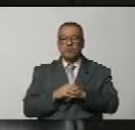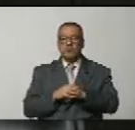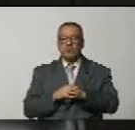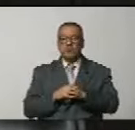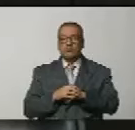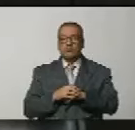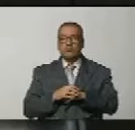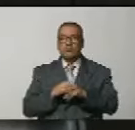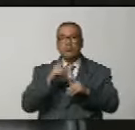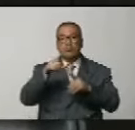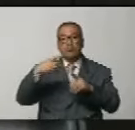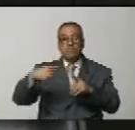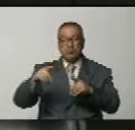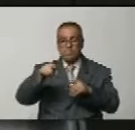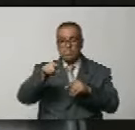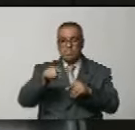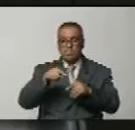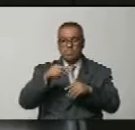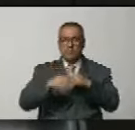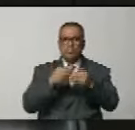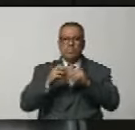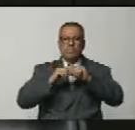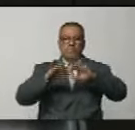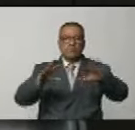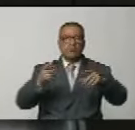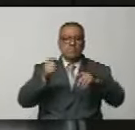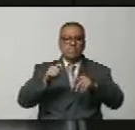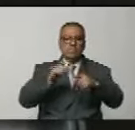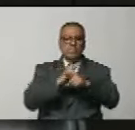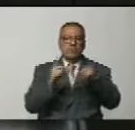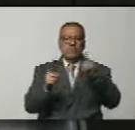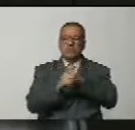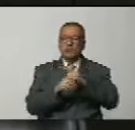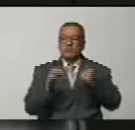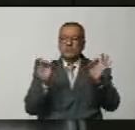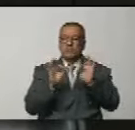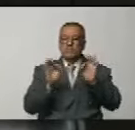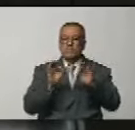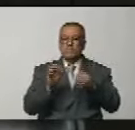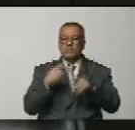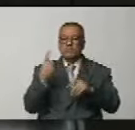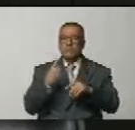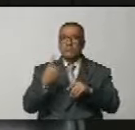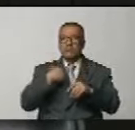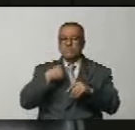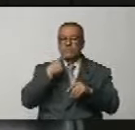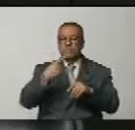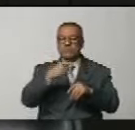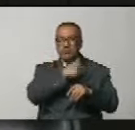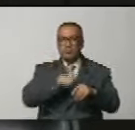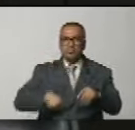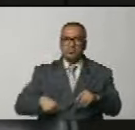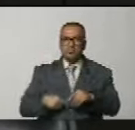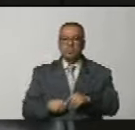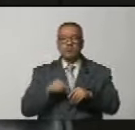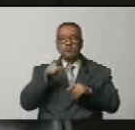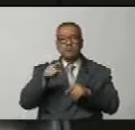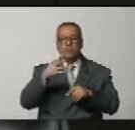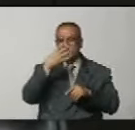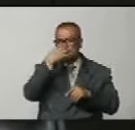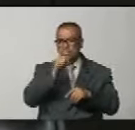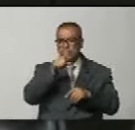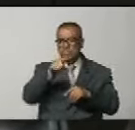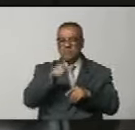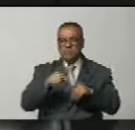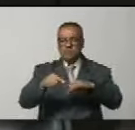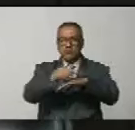venezuela en derecho lo que abunda no daña no cambia el espíritu sencillamente señor presidente para que se entienda